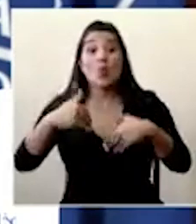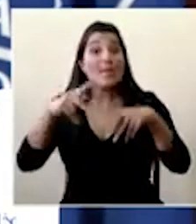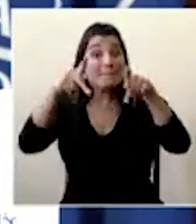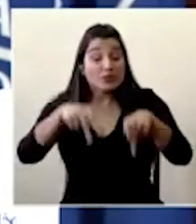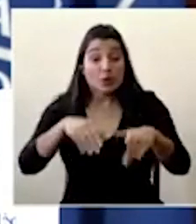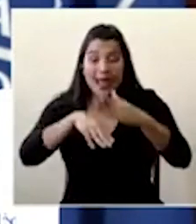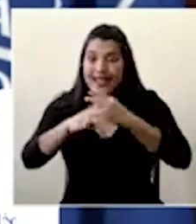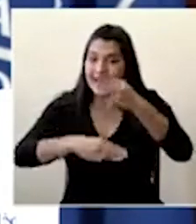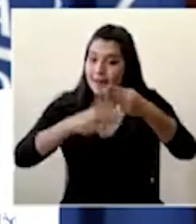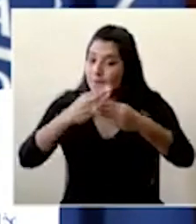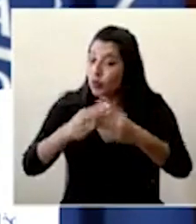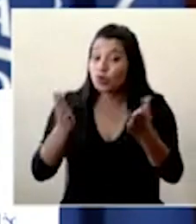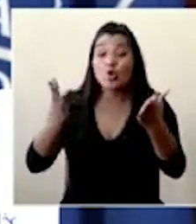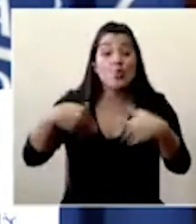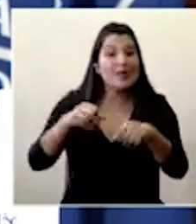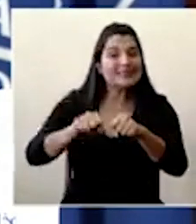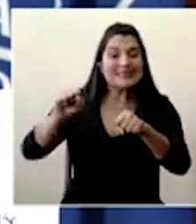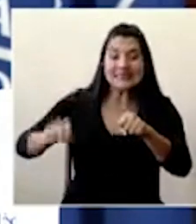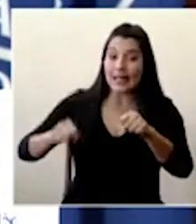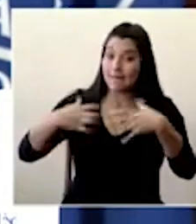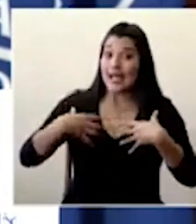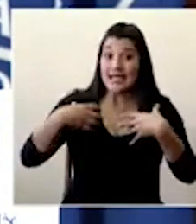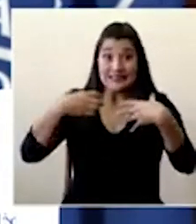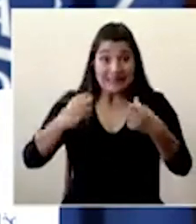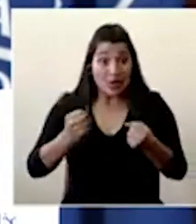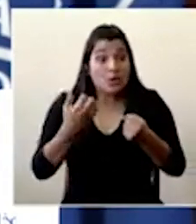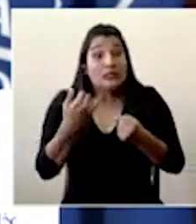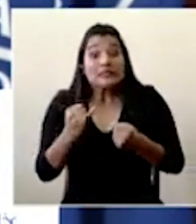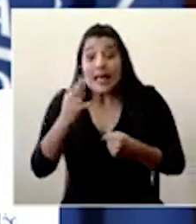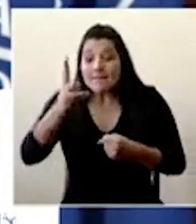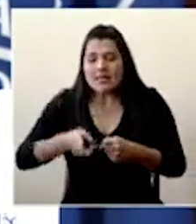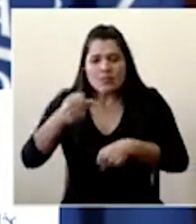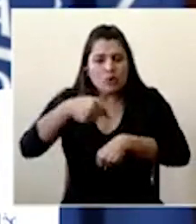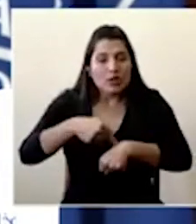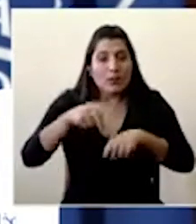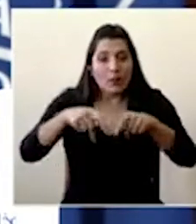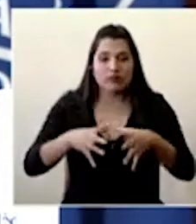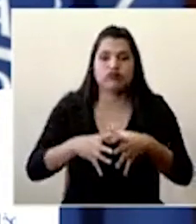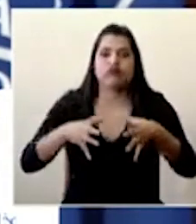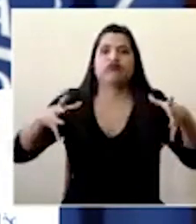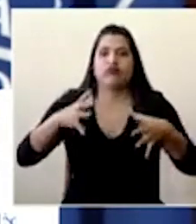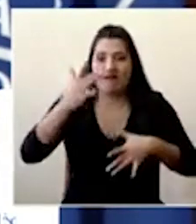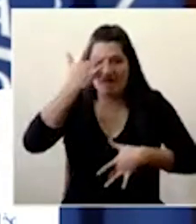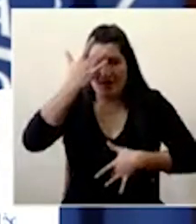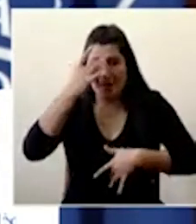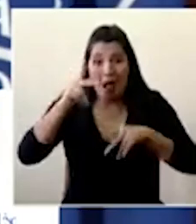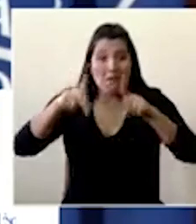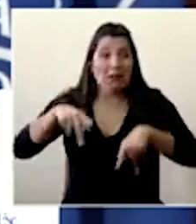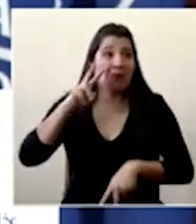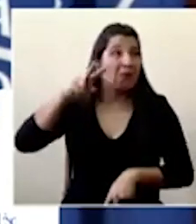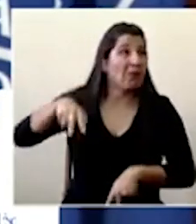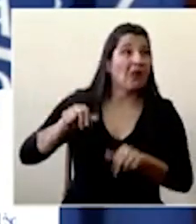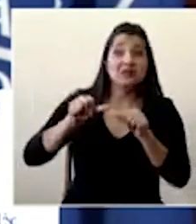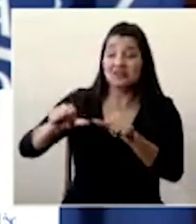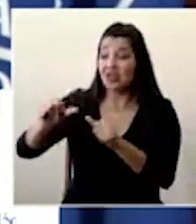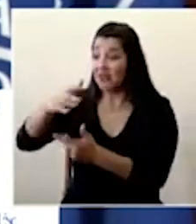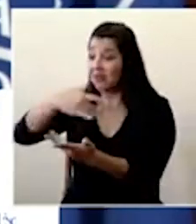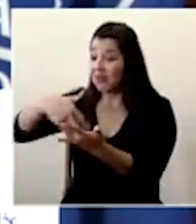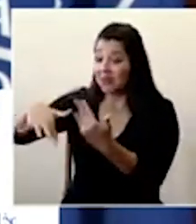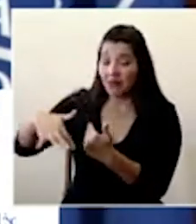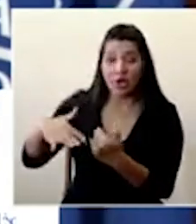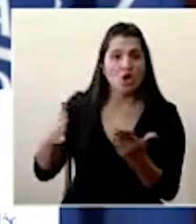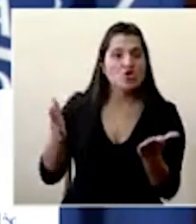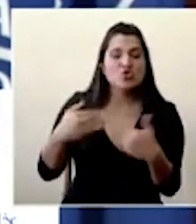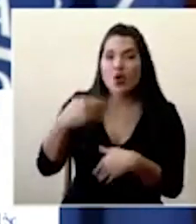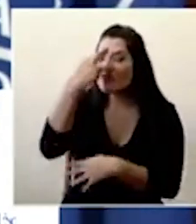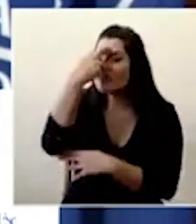ningún sistema de salud que pueda en un crecimiento exponencial donde la población no hace caso donde la población sigue conglomerándose donde no hay respeto